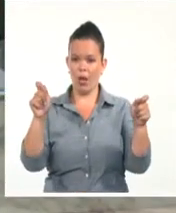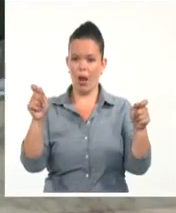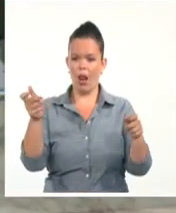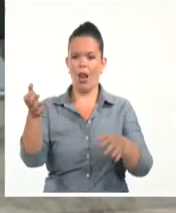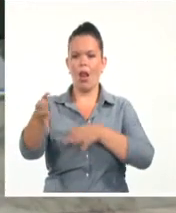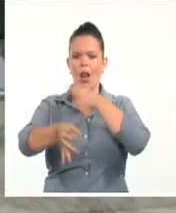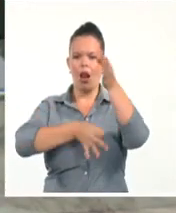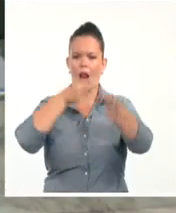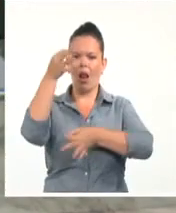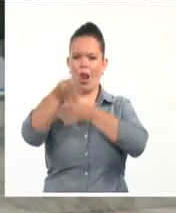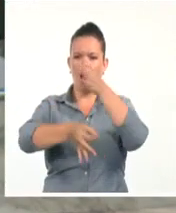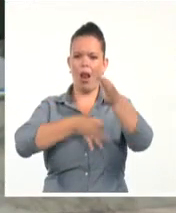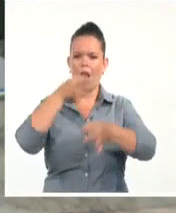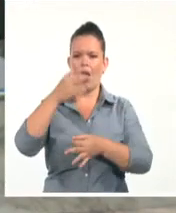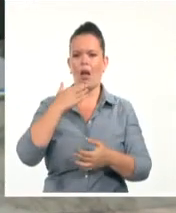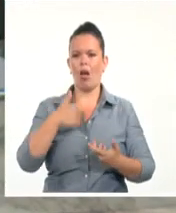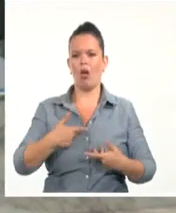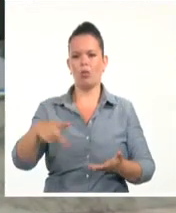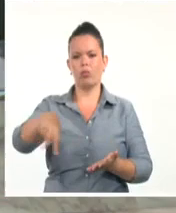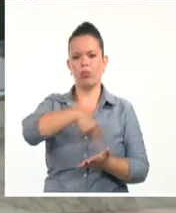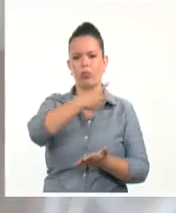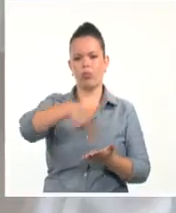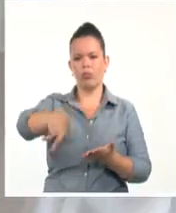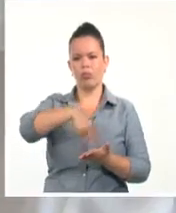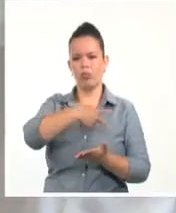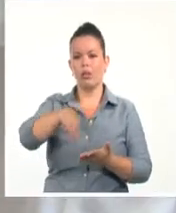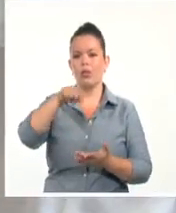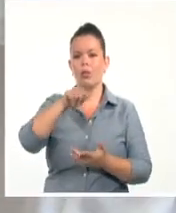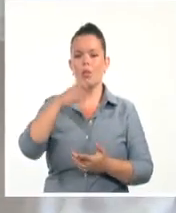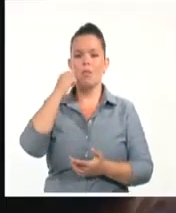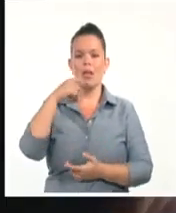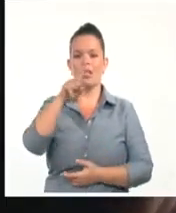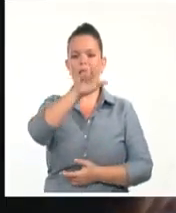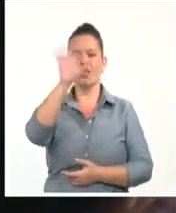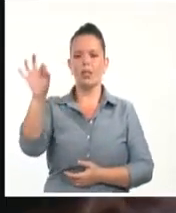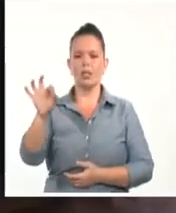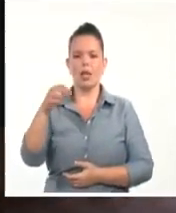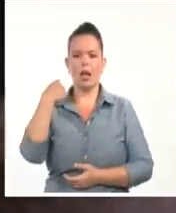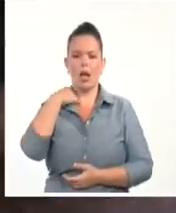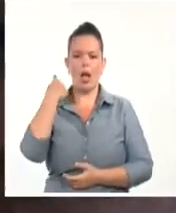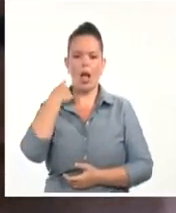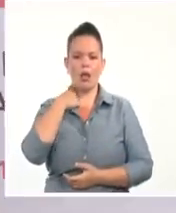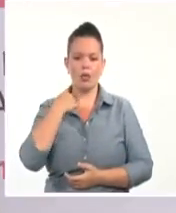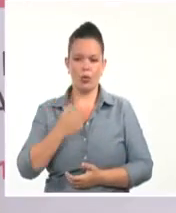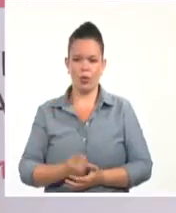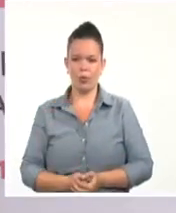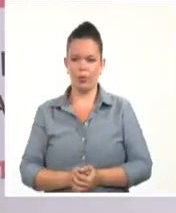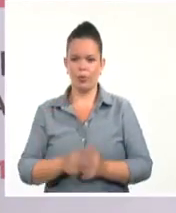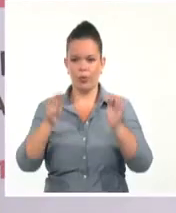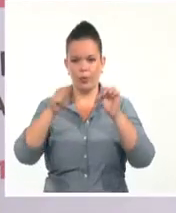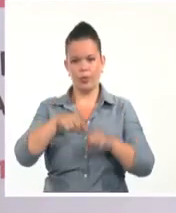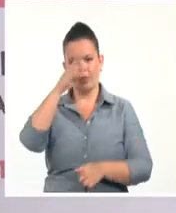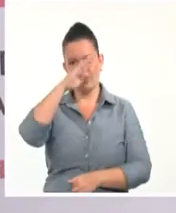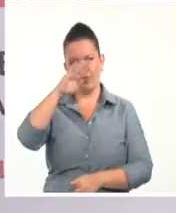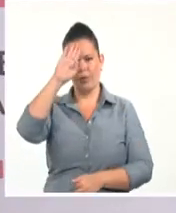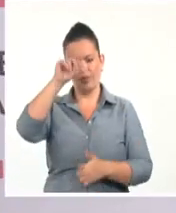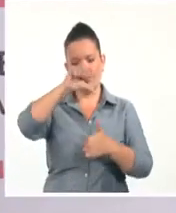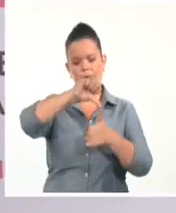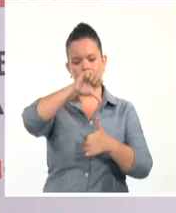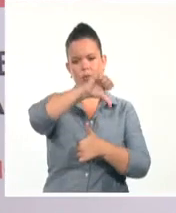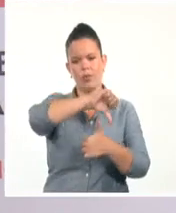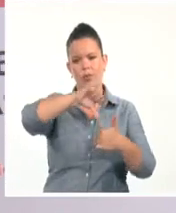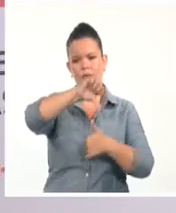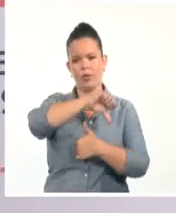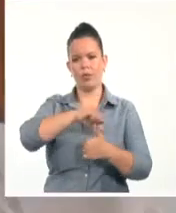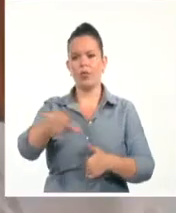del Danzón, género raigal presente por más de un siglo en la nación caribeña. En la primera jornada también tuvo lugar la conferencia